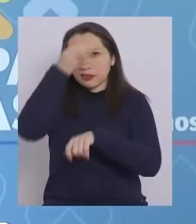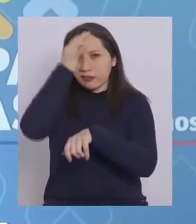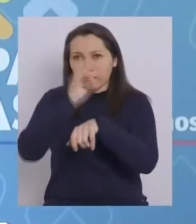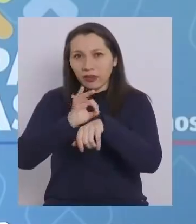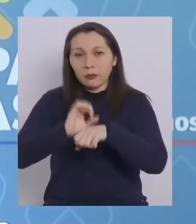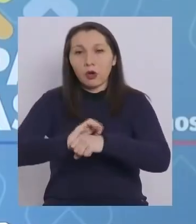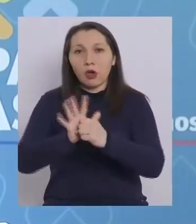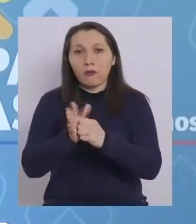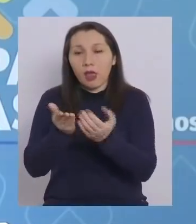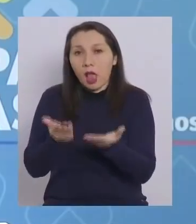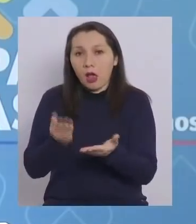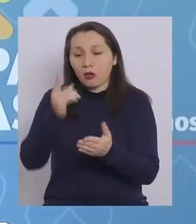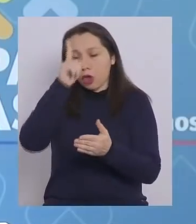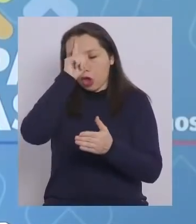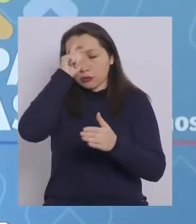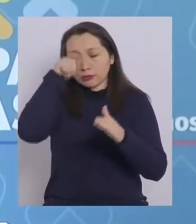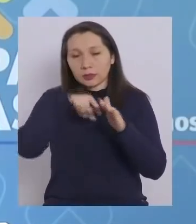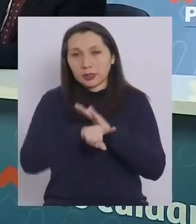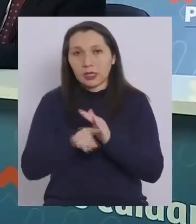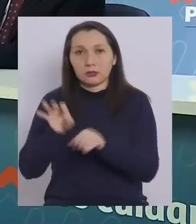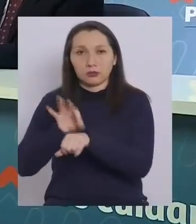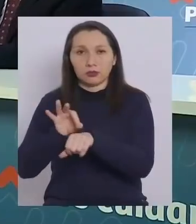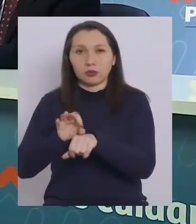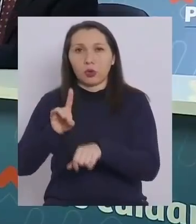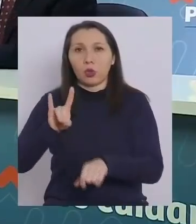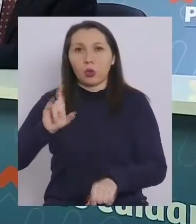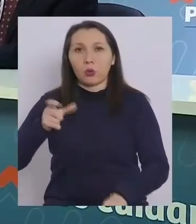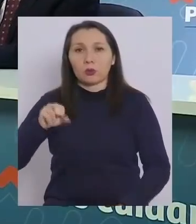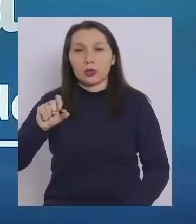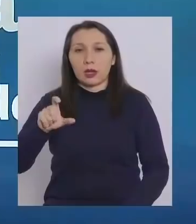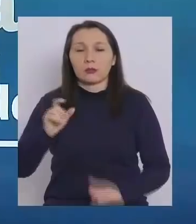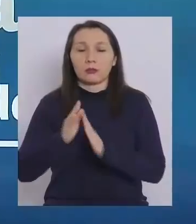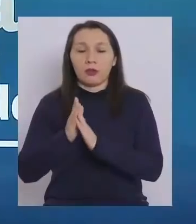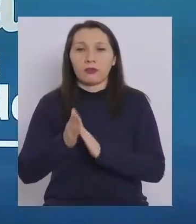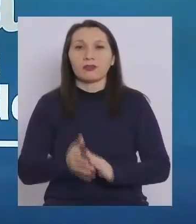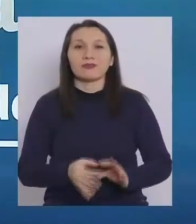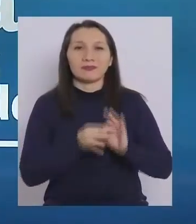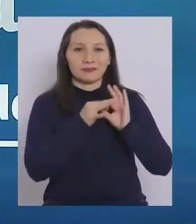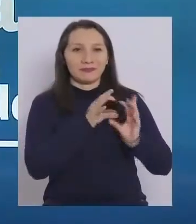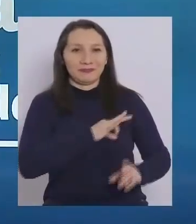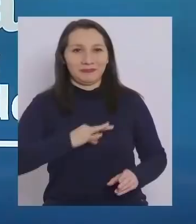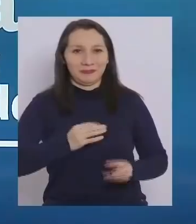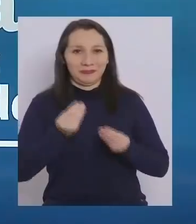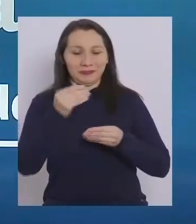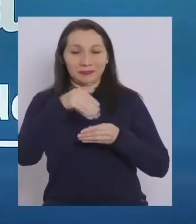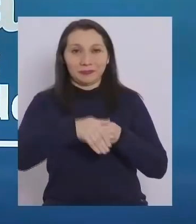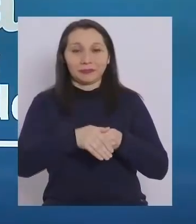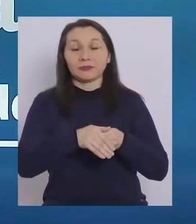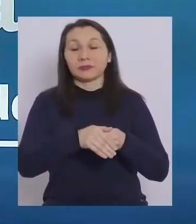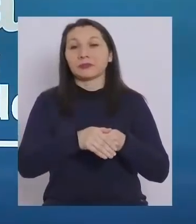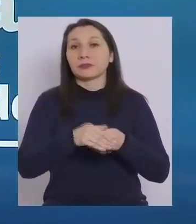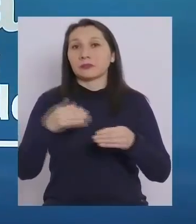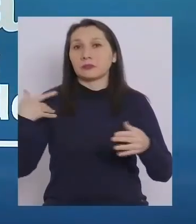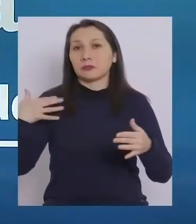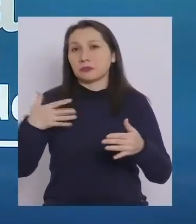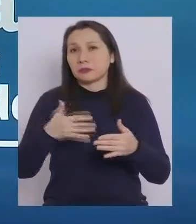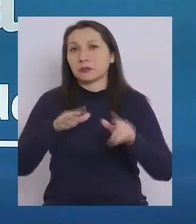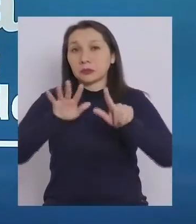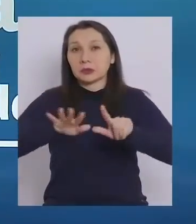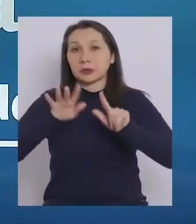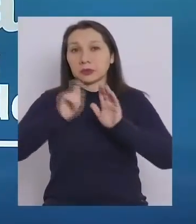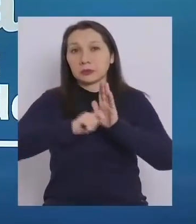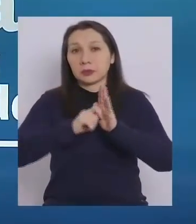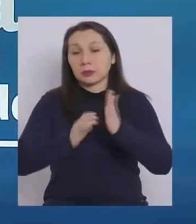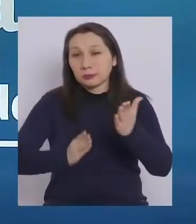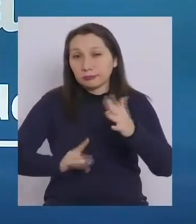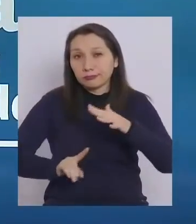hospitalizados. Doctor Duñac, por favor. Gracias, ministro. Muy buenas tardes. Transcurridos 17 meses desde el